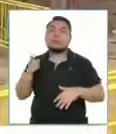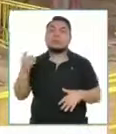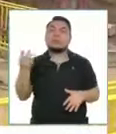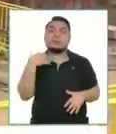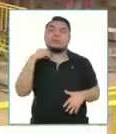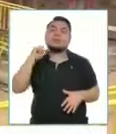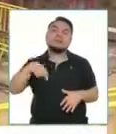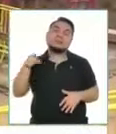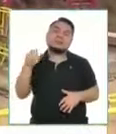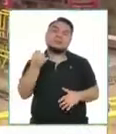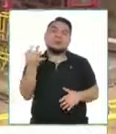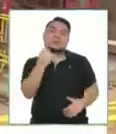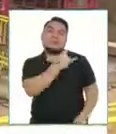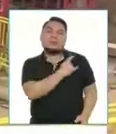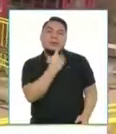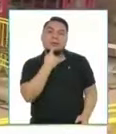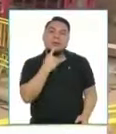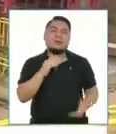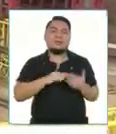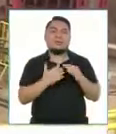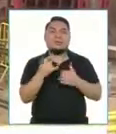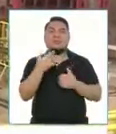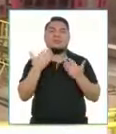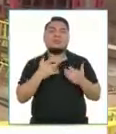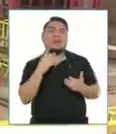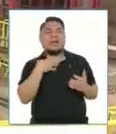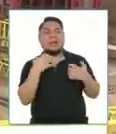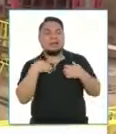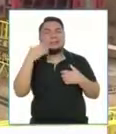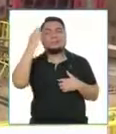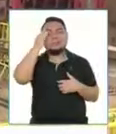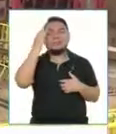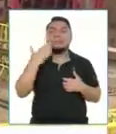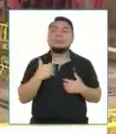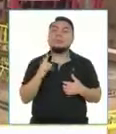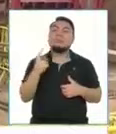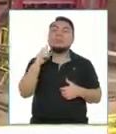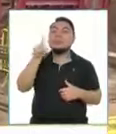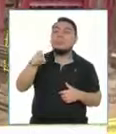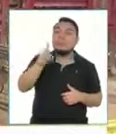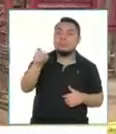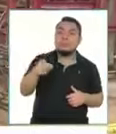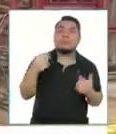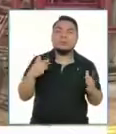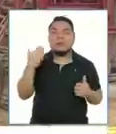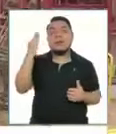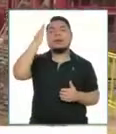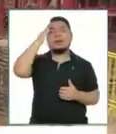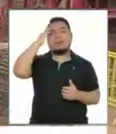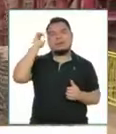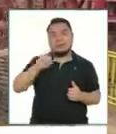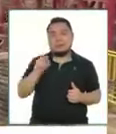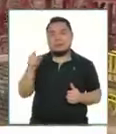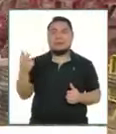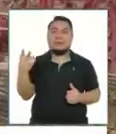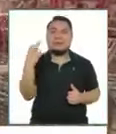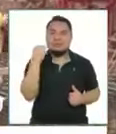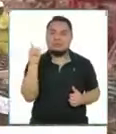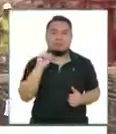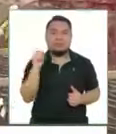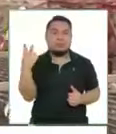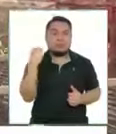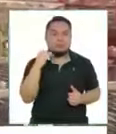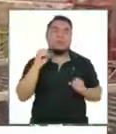que iba a haber una resistencia de la comunidad universitaria, entonces lo único que se ha hecho es preguntarles, ahora ya estamos seguros de que nos han dicho que no,